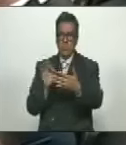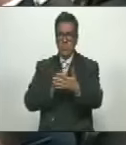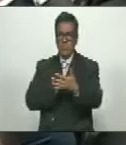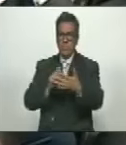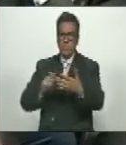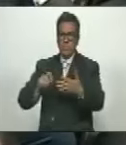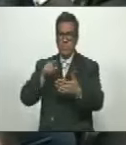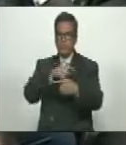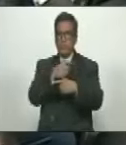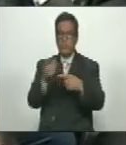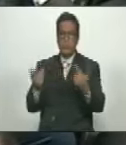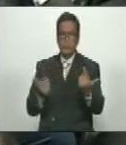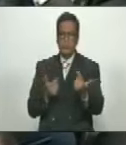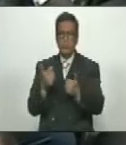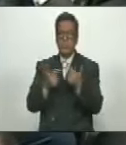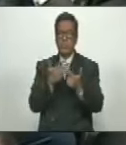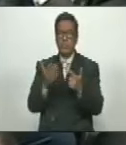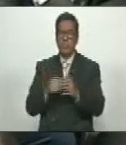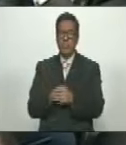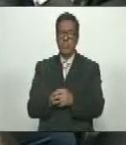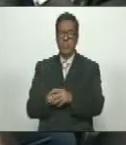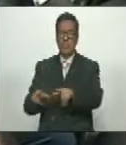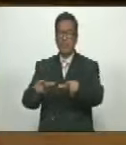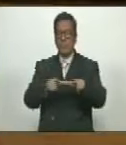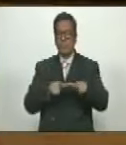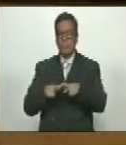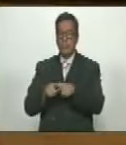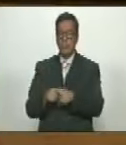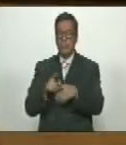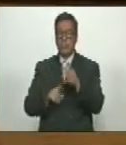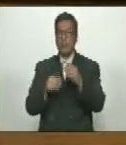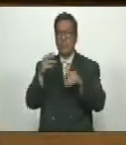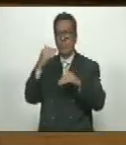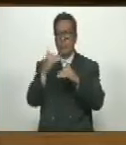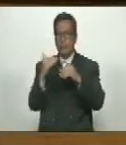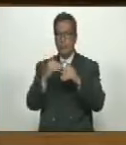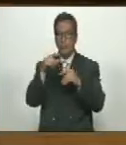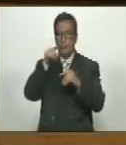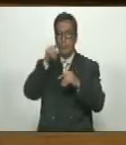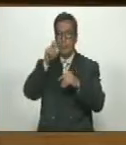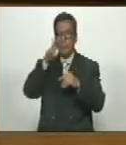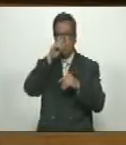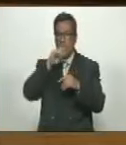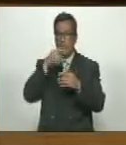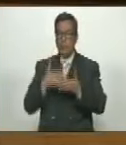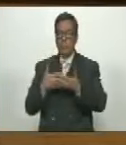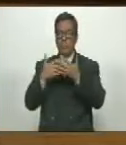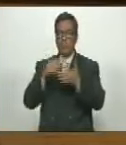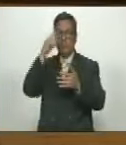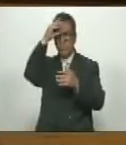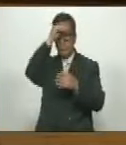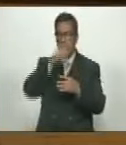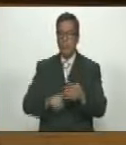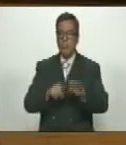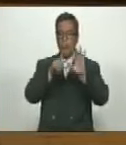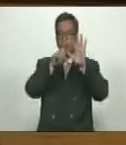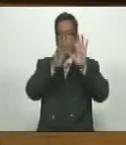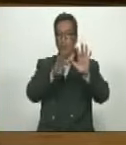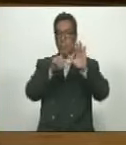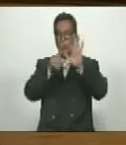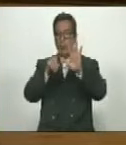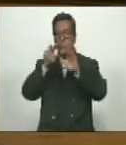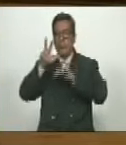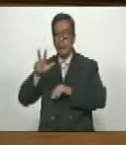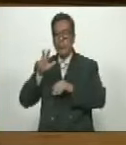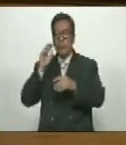¿dónde estaban? porque en menos de dos años Trump lanzó 963